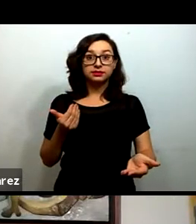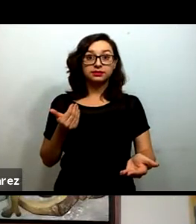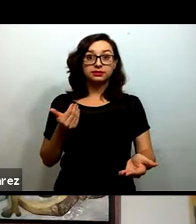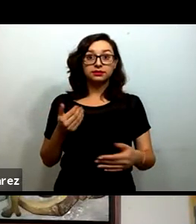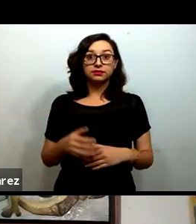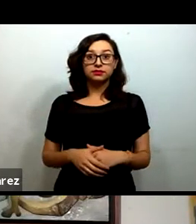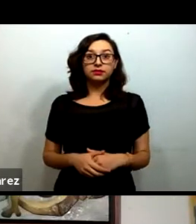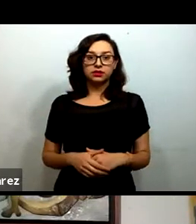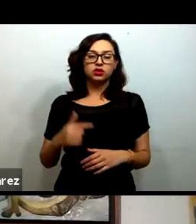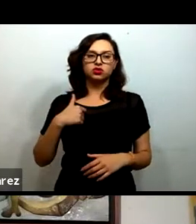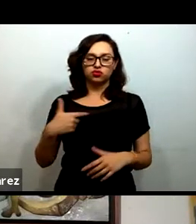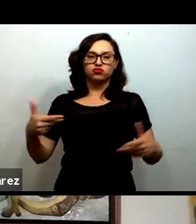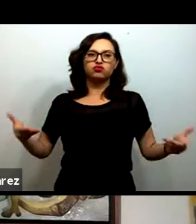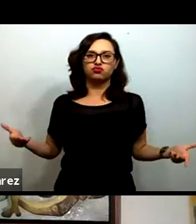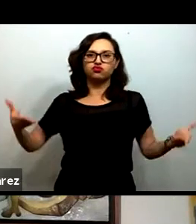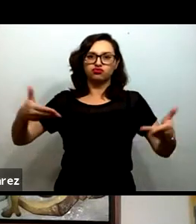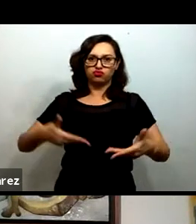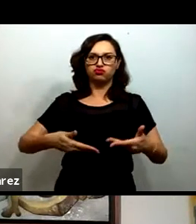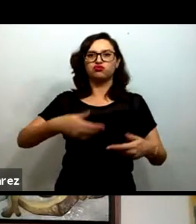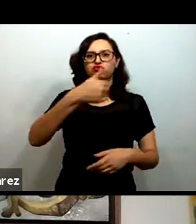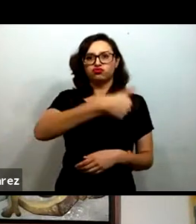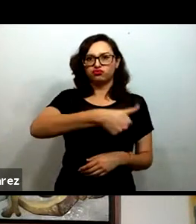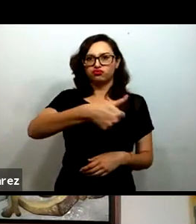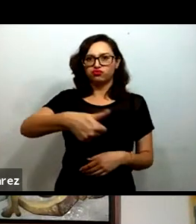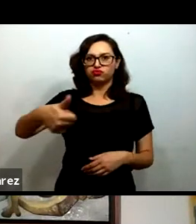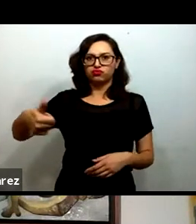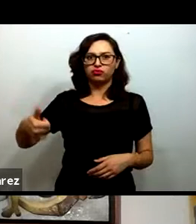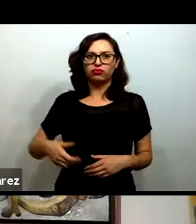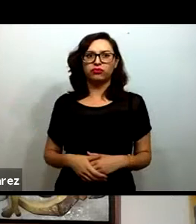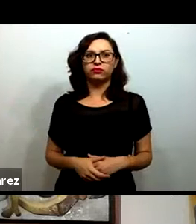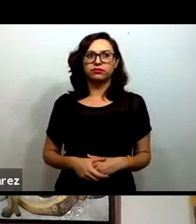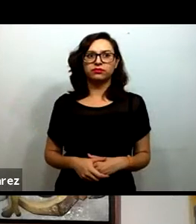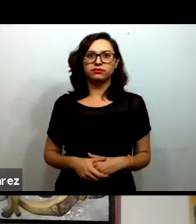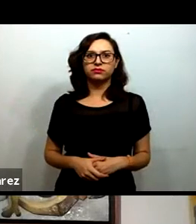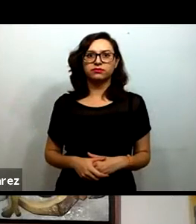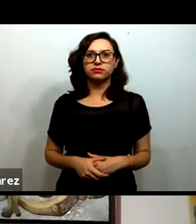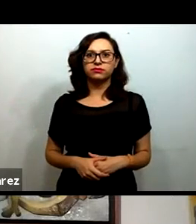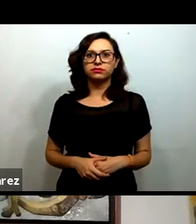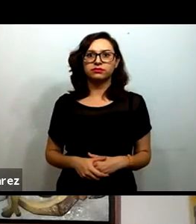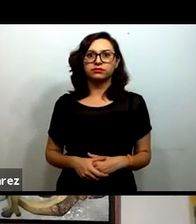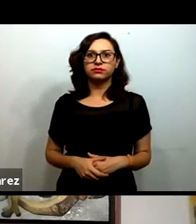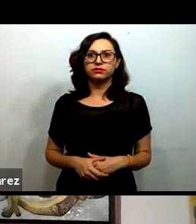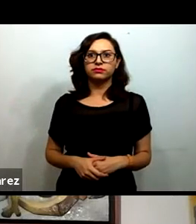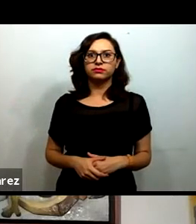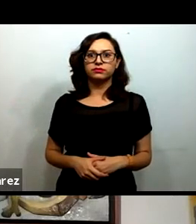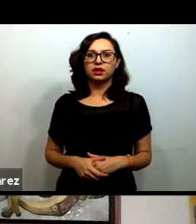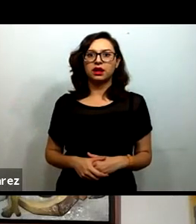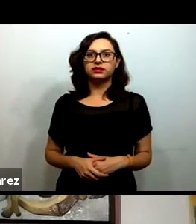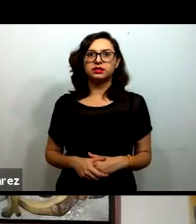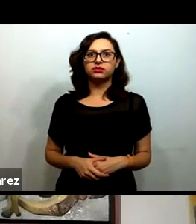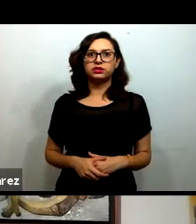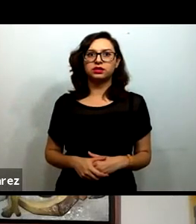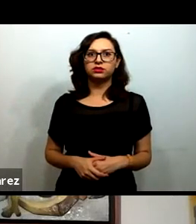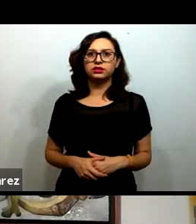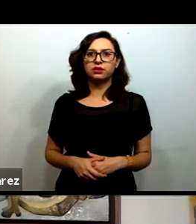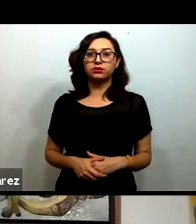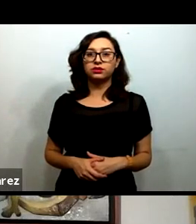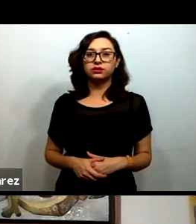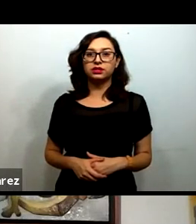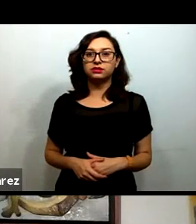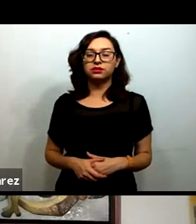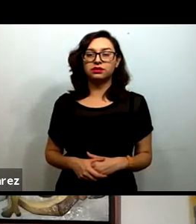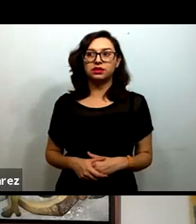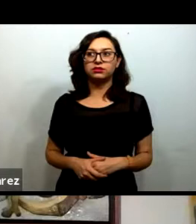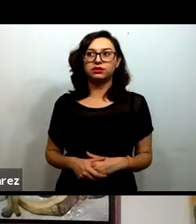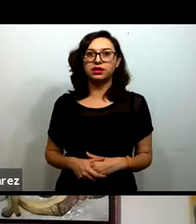presente un poco más en detalle. En primer lugar, contamos con Mary Jean Delany Fitzgerald, como decían, quien desde